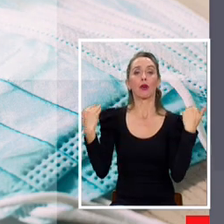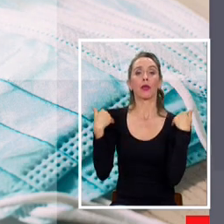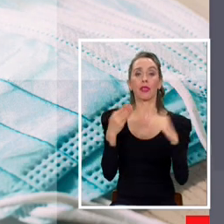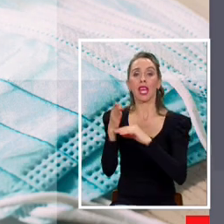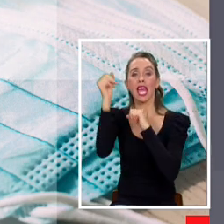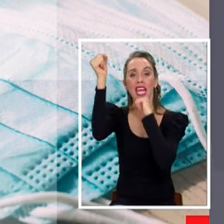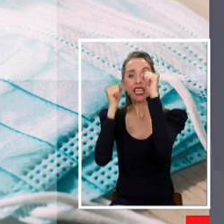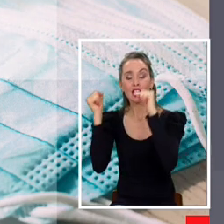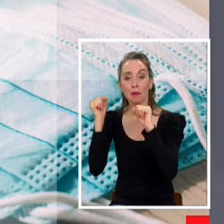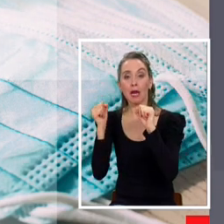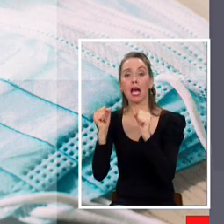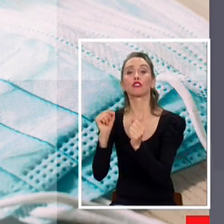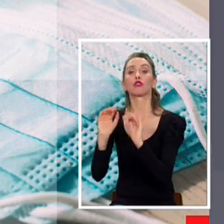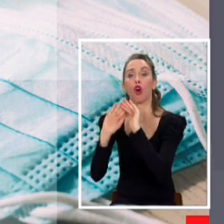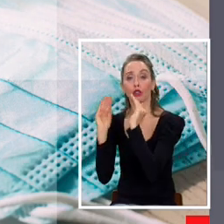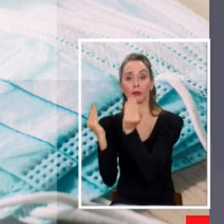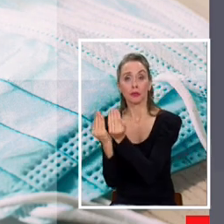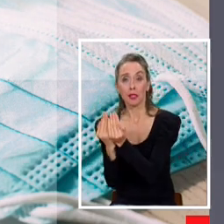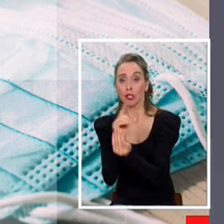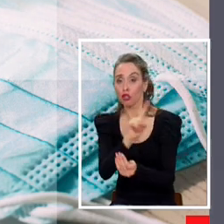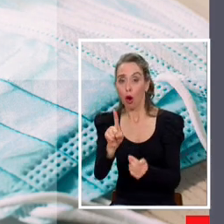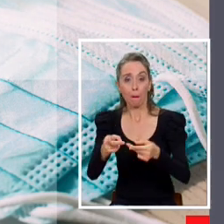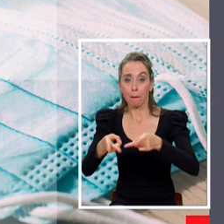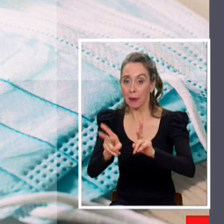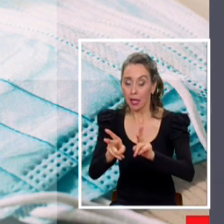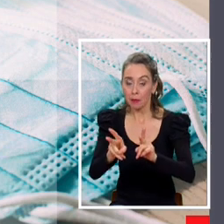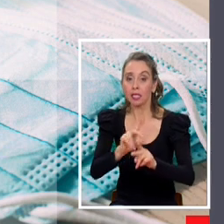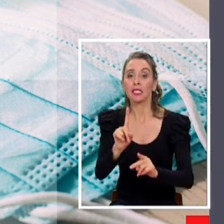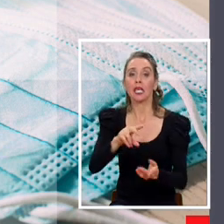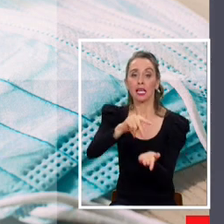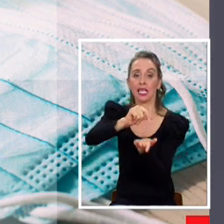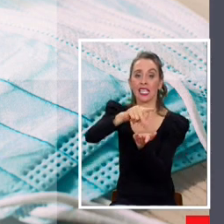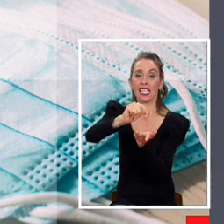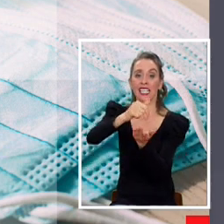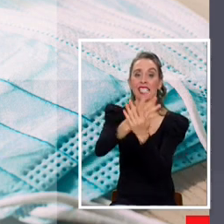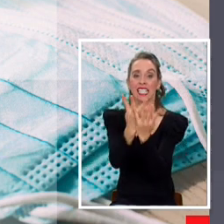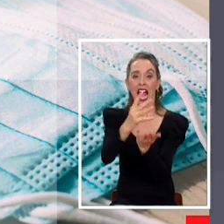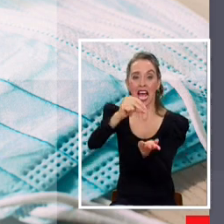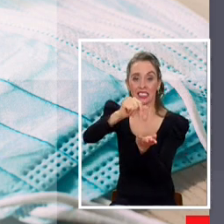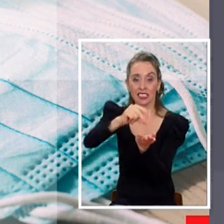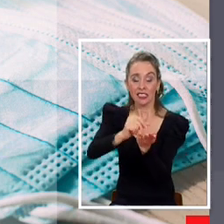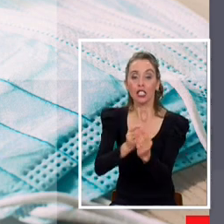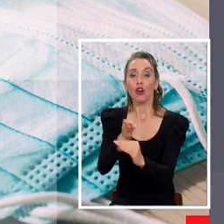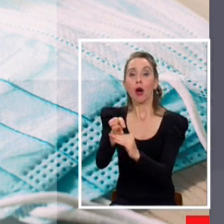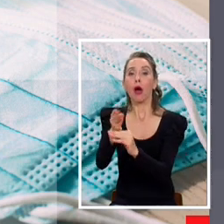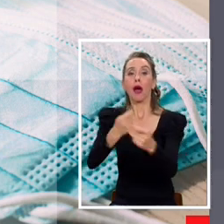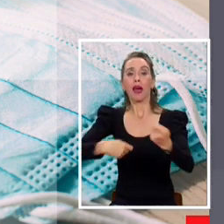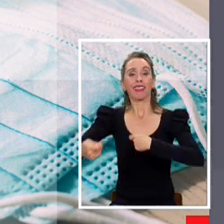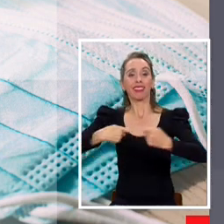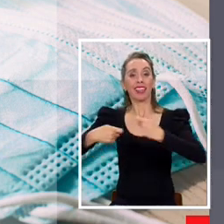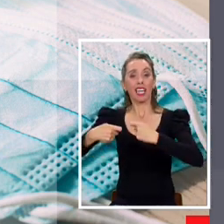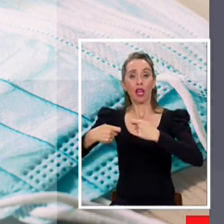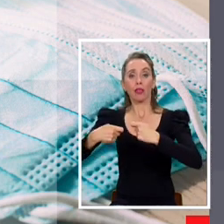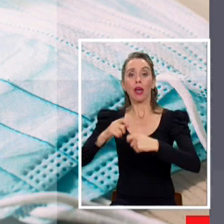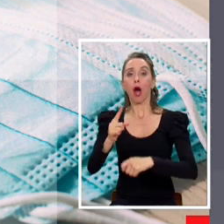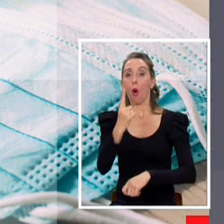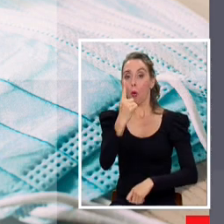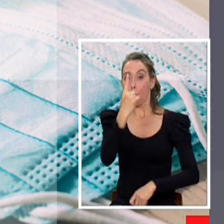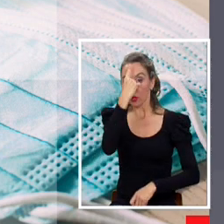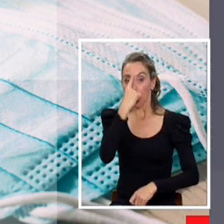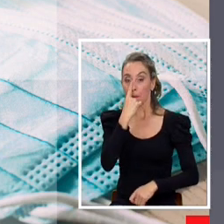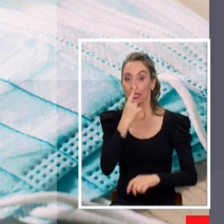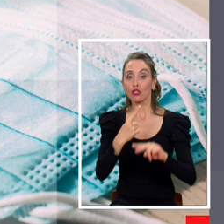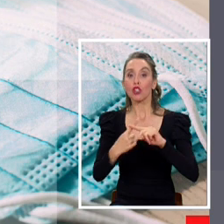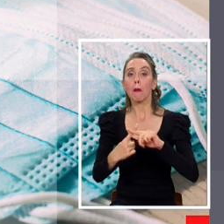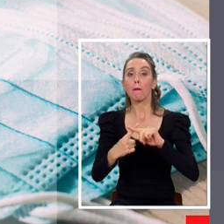gimnasios o lugares cerrados. Tampoco va a permitir el funcionamiento de casinos y el aforo en centros comerciales se reduce a una persona cada